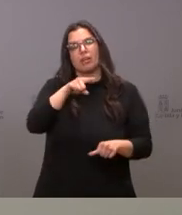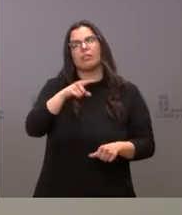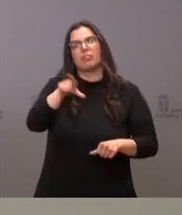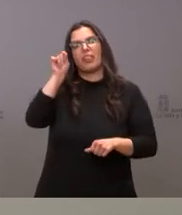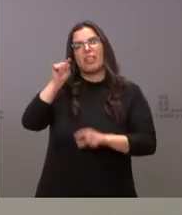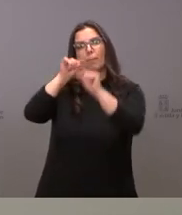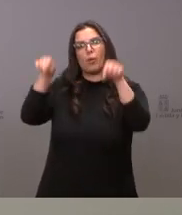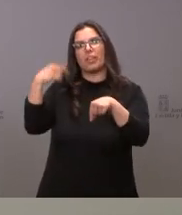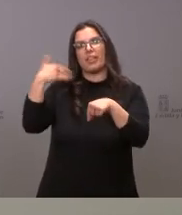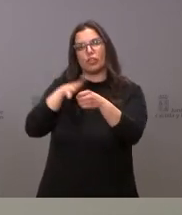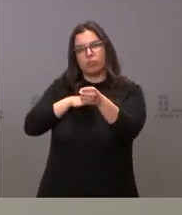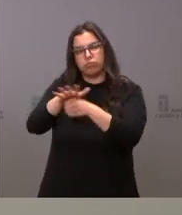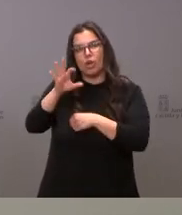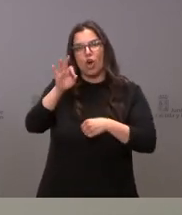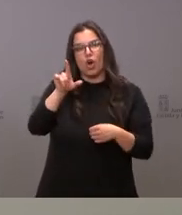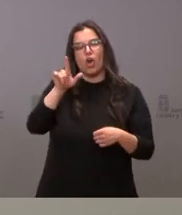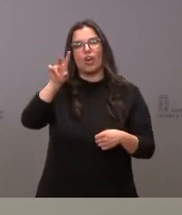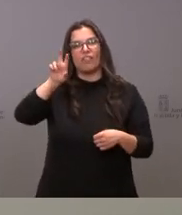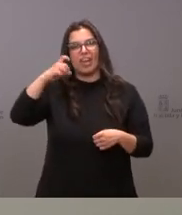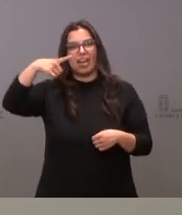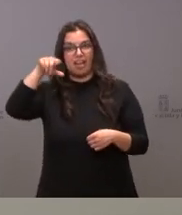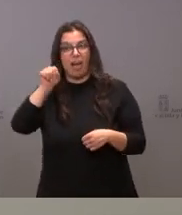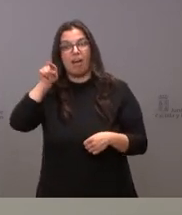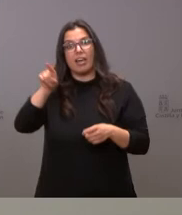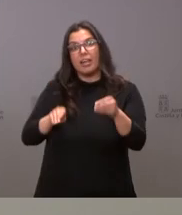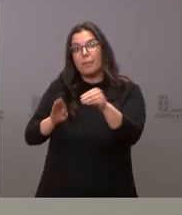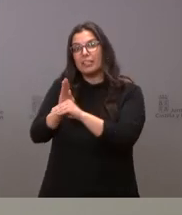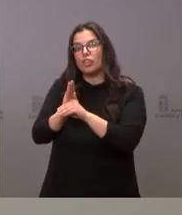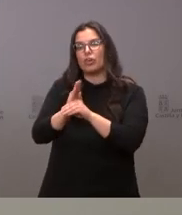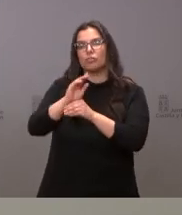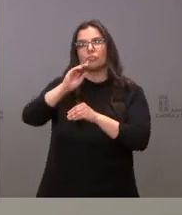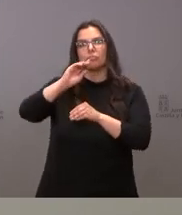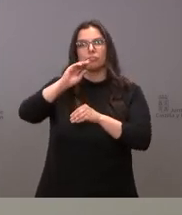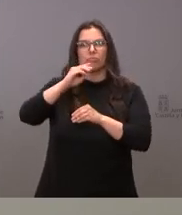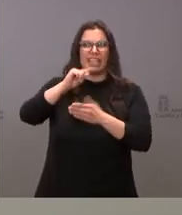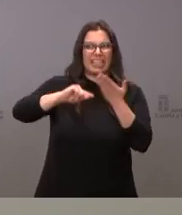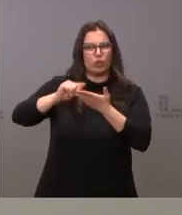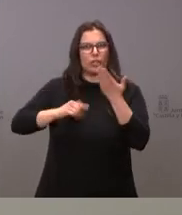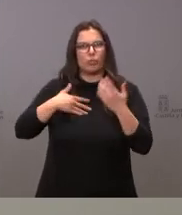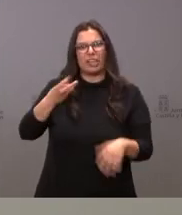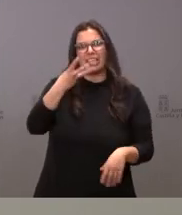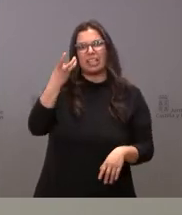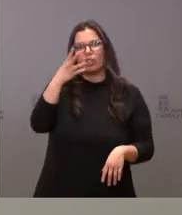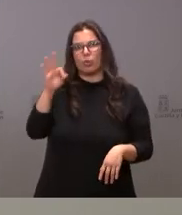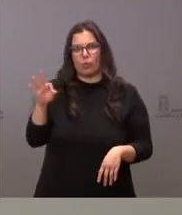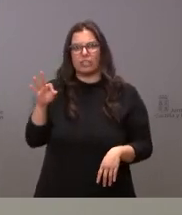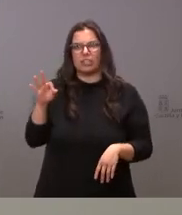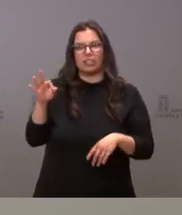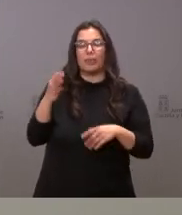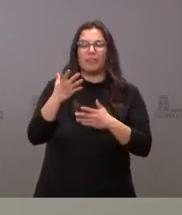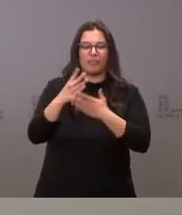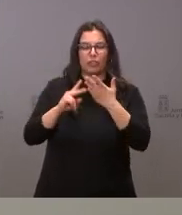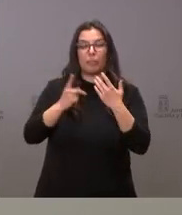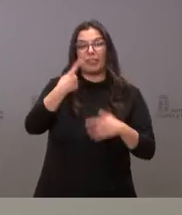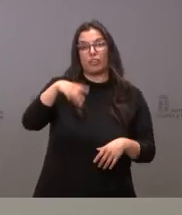de Soria en este caso en Ólvega estamos hablando de una inversión que va a crear entre 150 y 200 puestos de trabajo del sector del